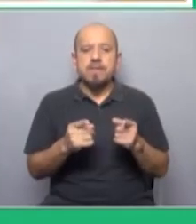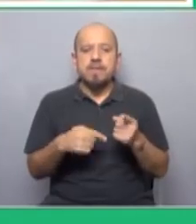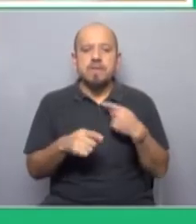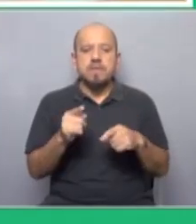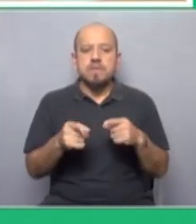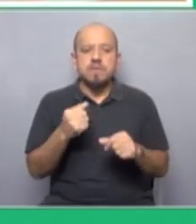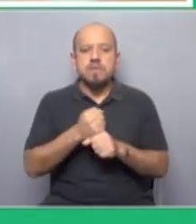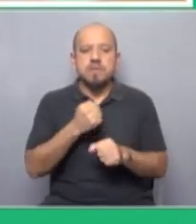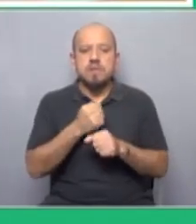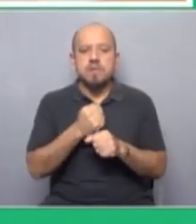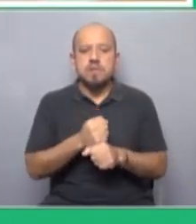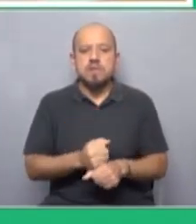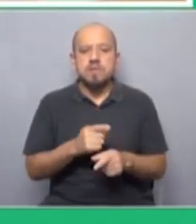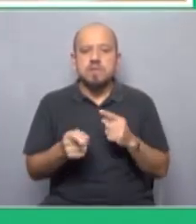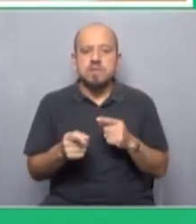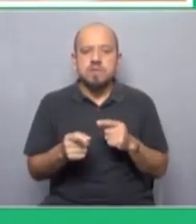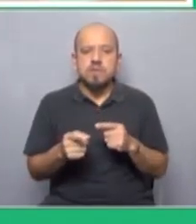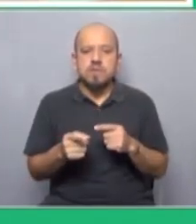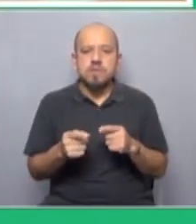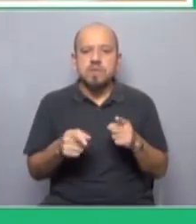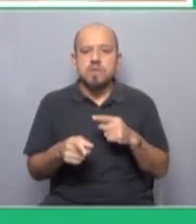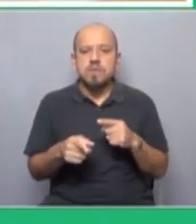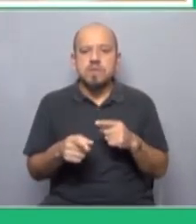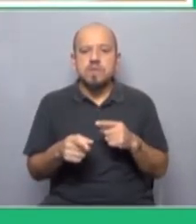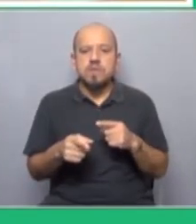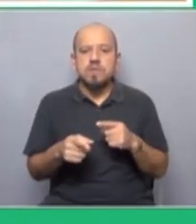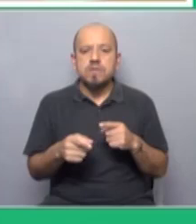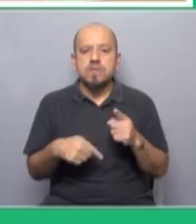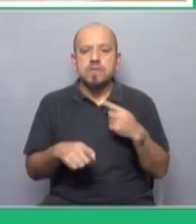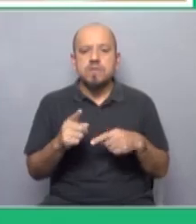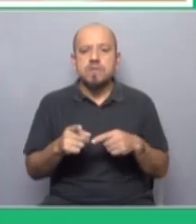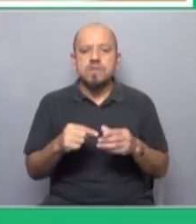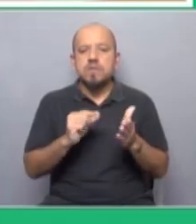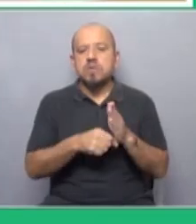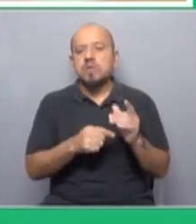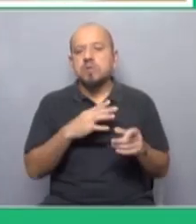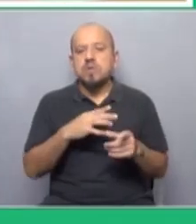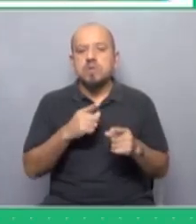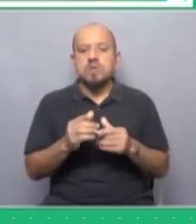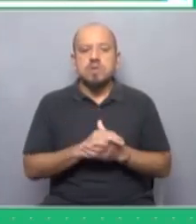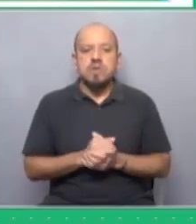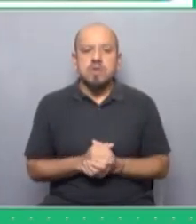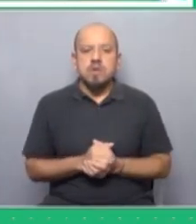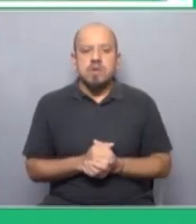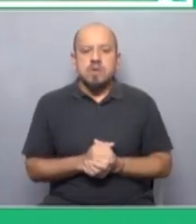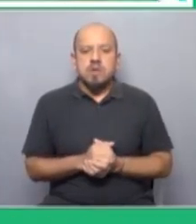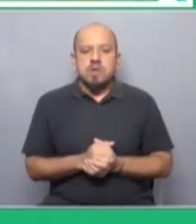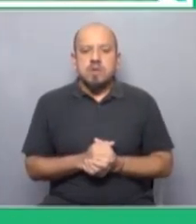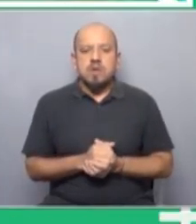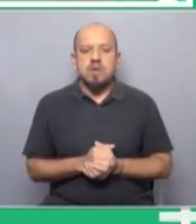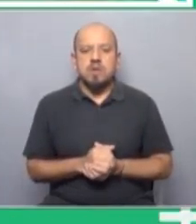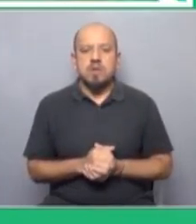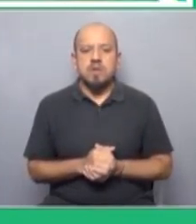trabajadora y como les decía hace un rato independientemente del tipo de contratación que tengan Jordania lo mencionaba un poco